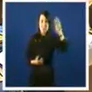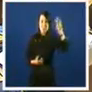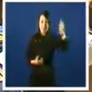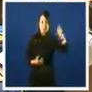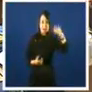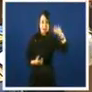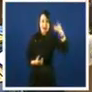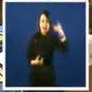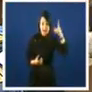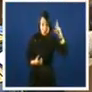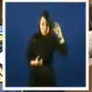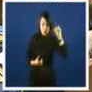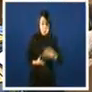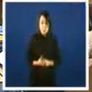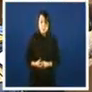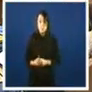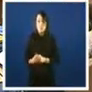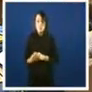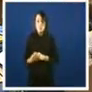A proposición, señora Paz